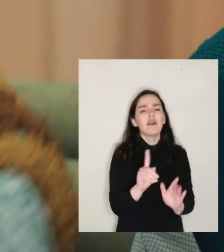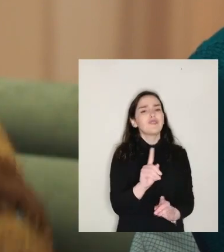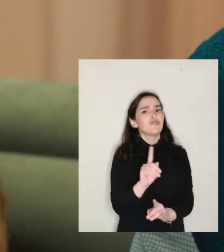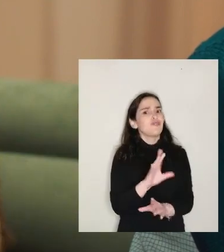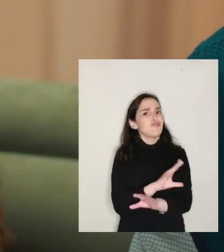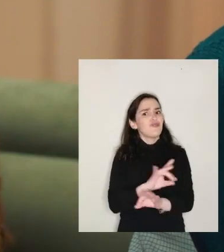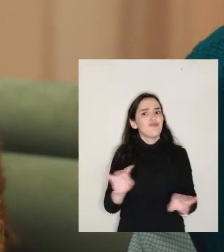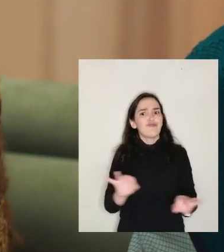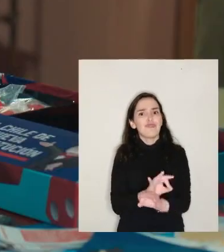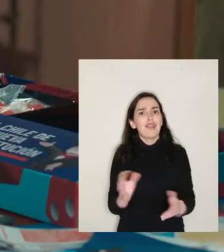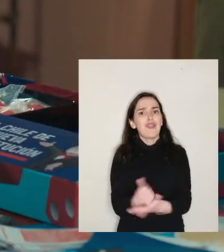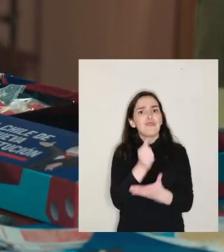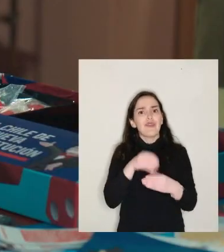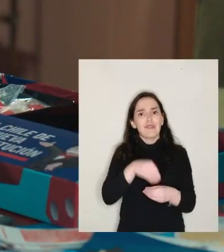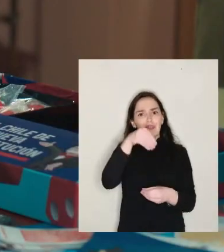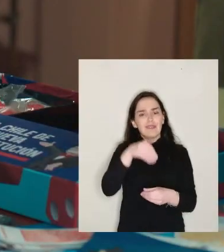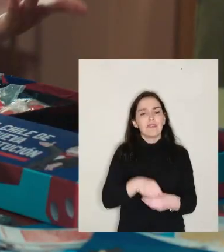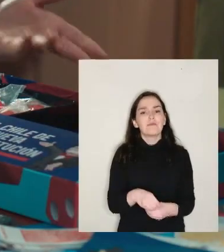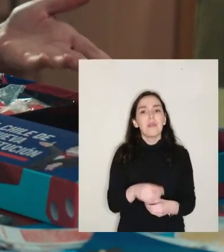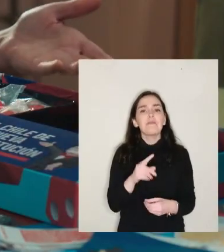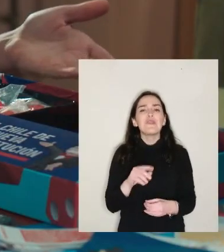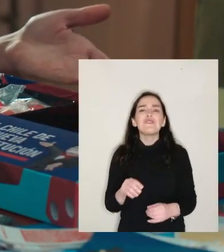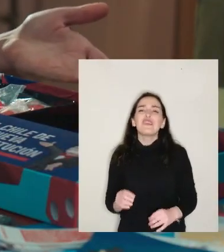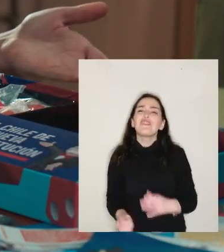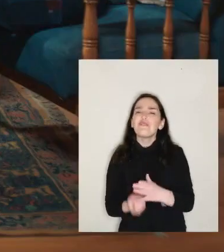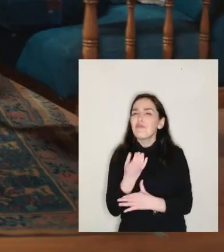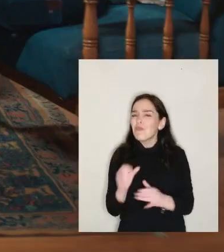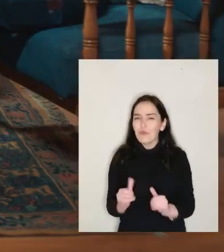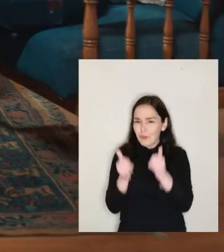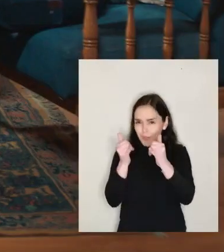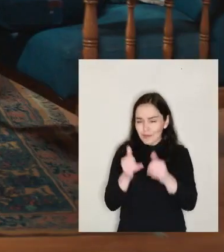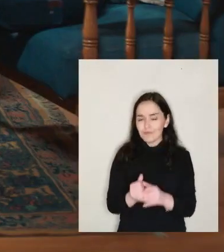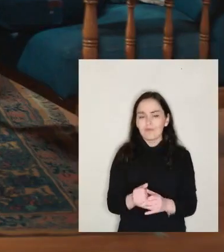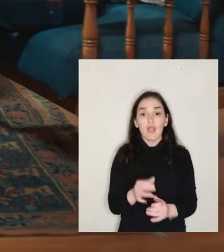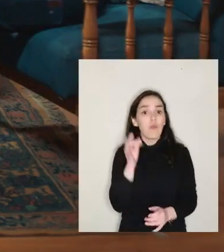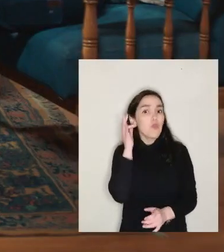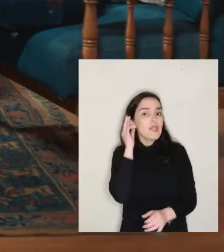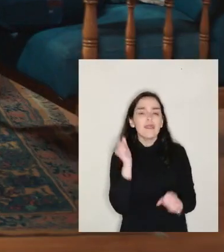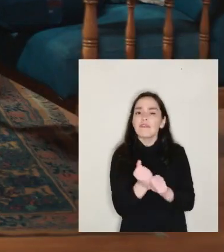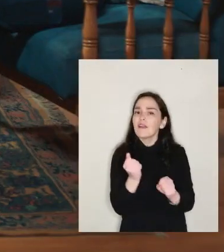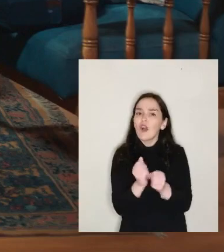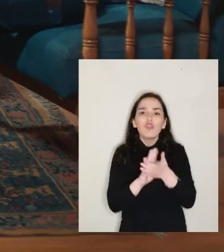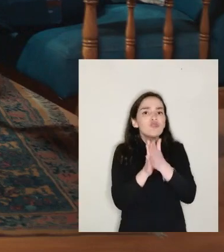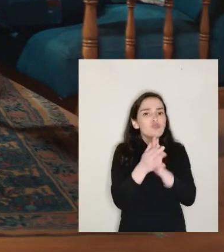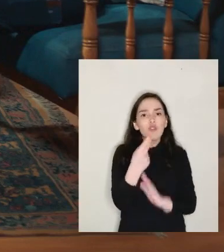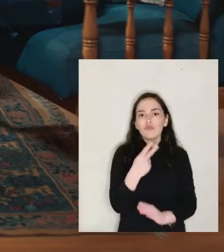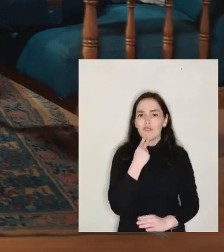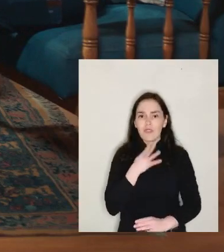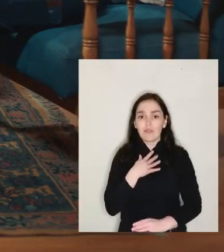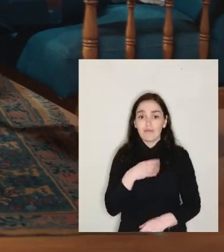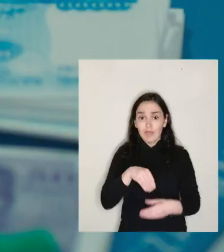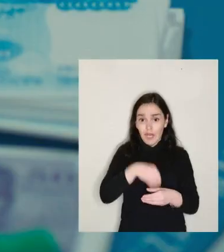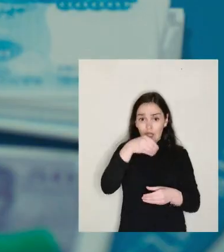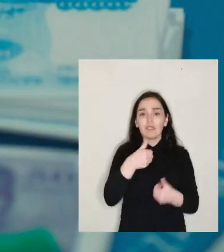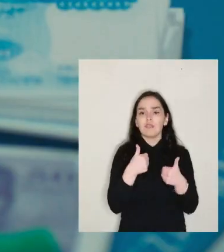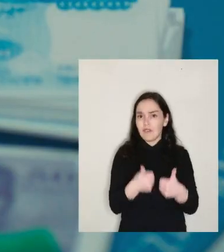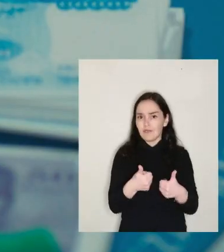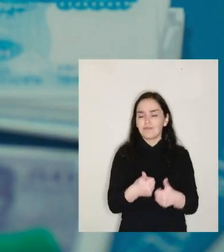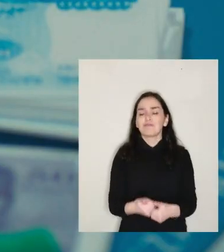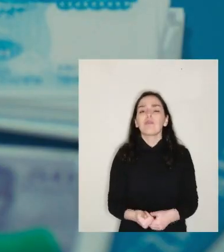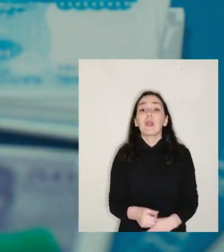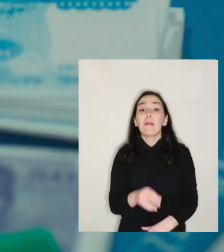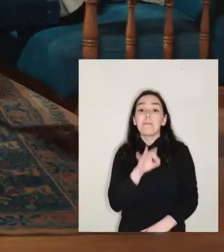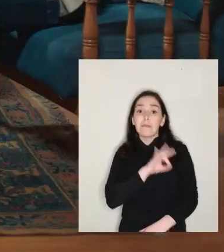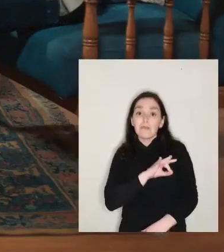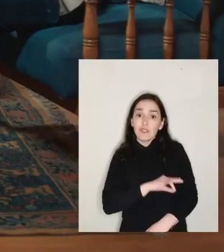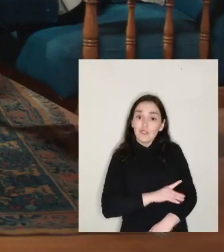no, perdóname, pero yo jamás he sacado una carta. Que si este es el juego nuevo. La señora ha trabajado toda la vida. Es la carta que corresponde. Pensión